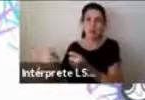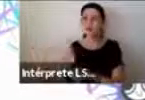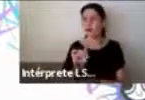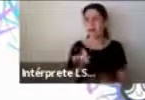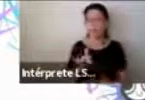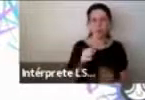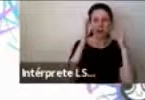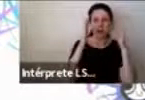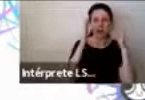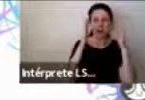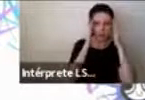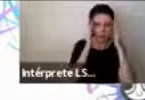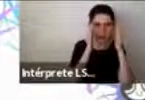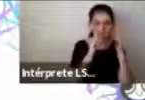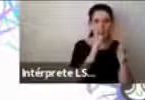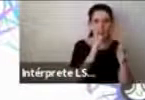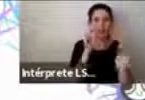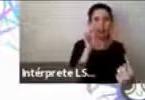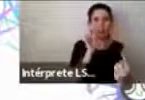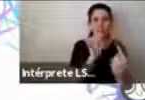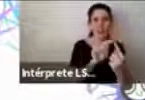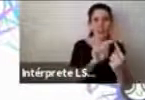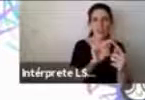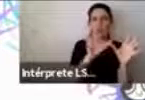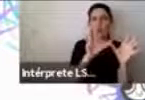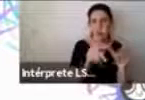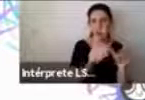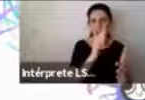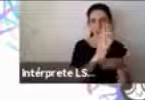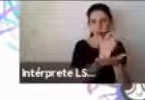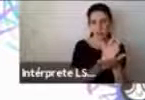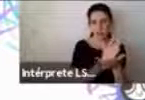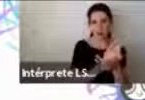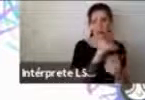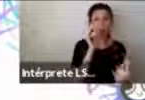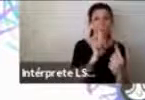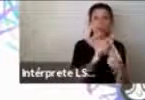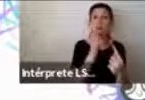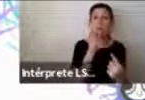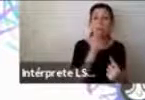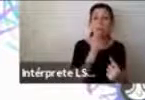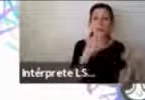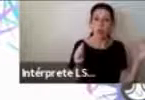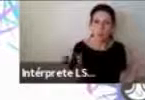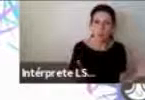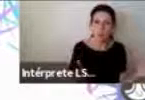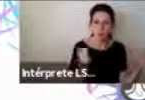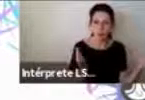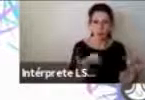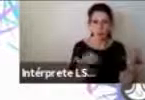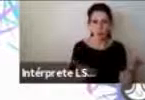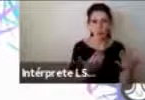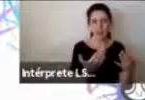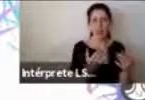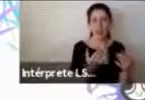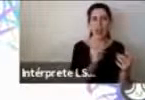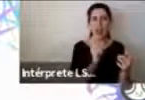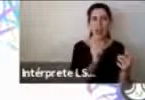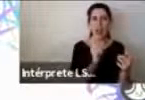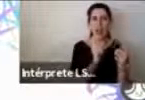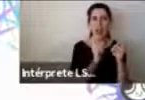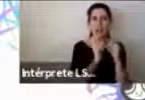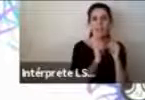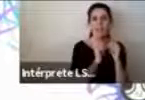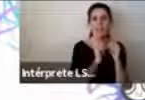nos centramos en un objetivo que es poder potenciar y generar espacios para potenciar las habilidades comunicativas